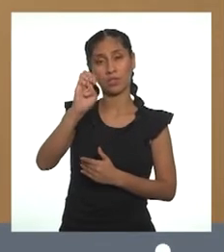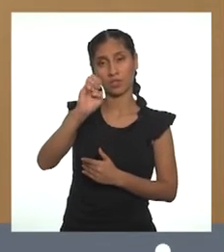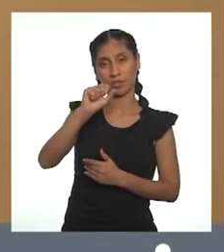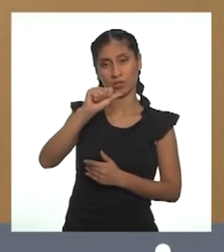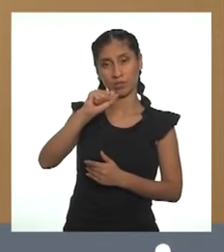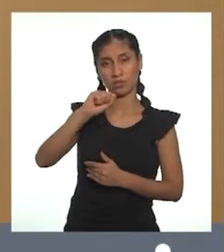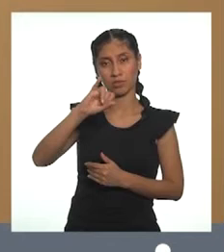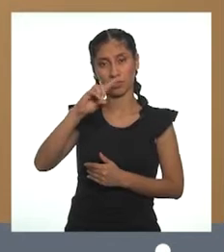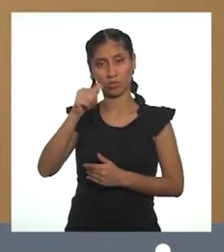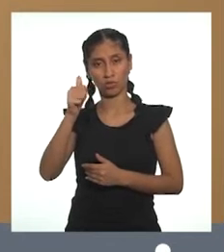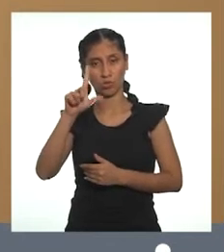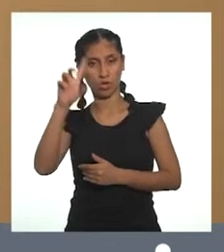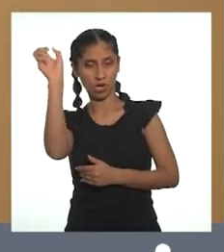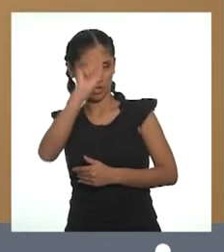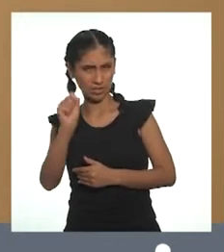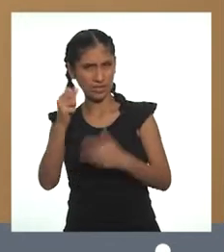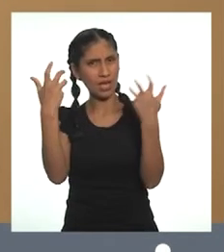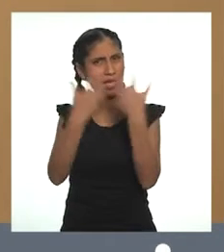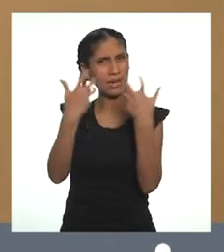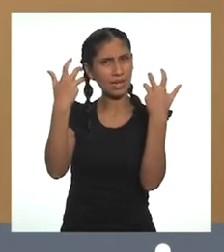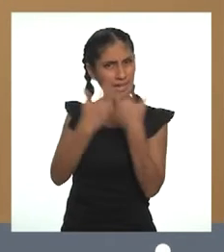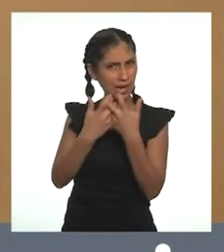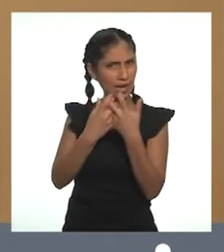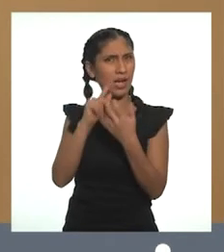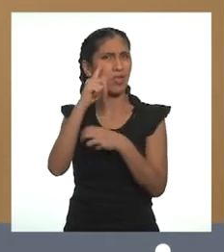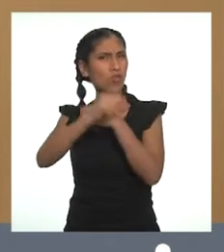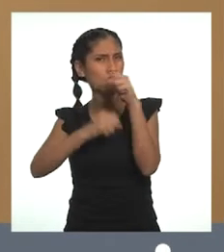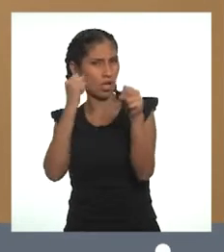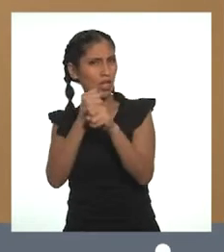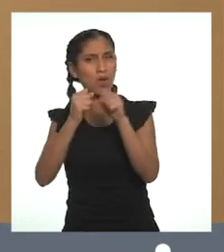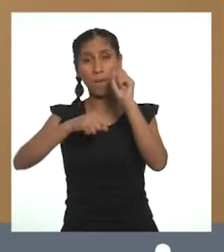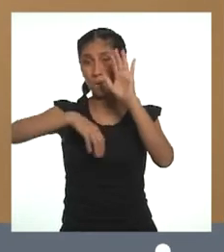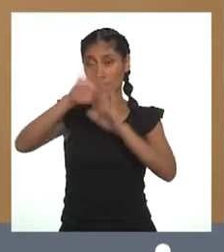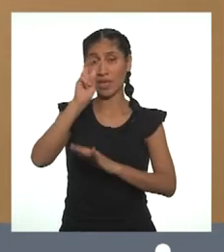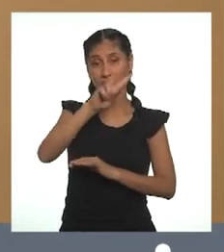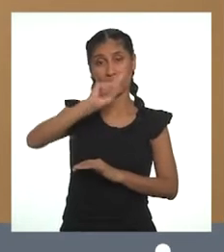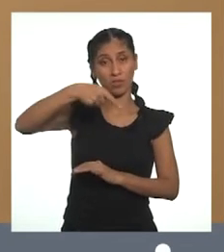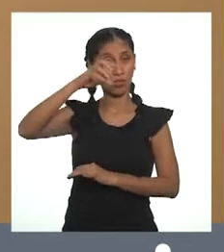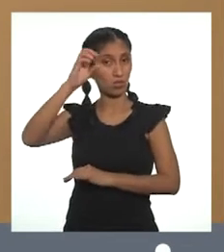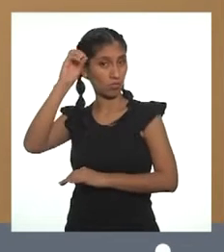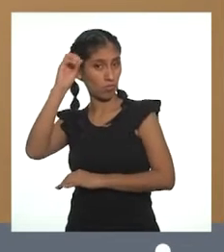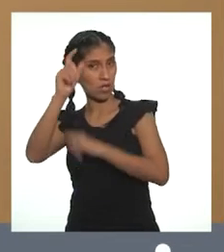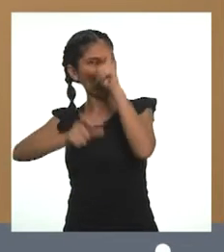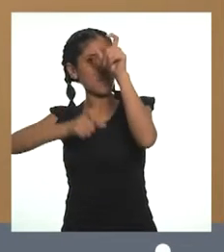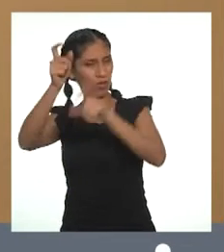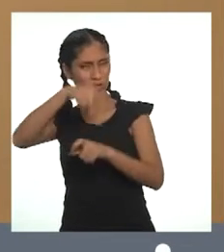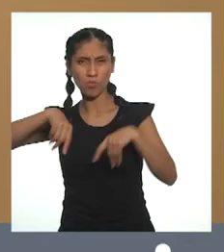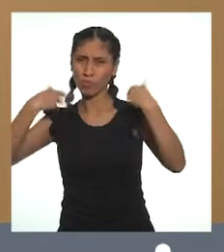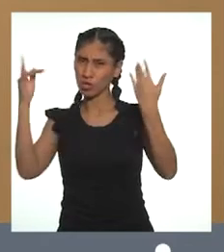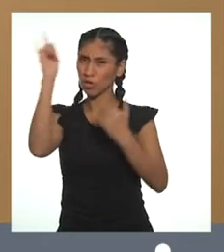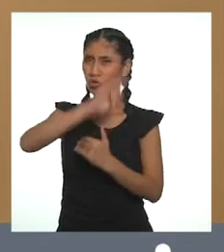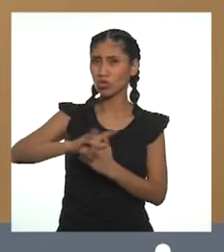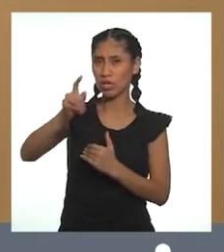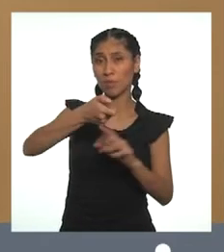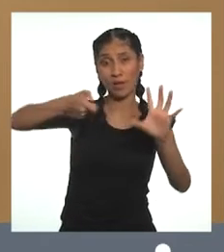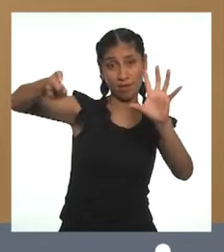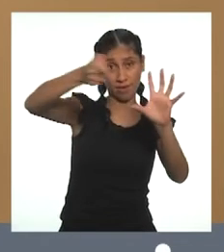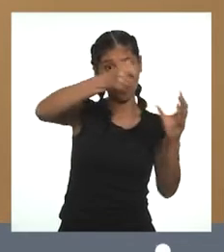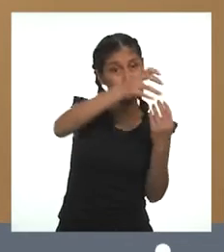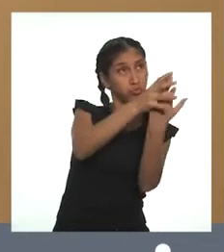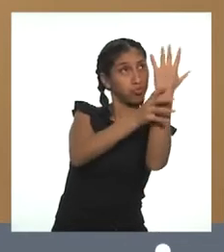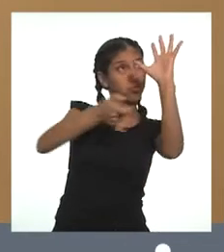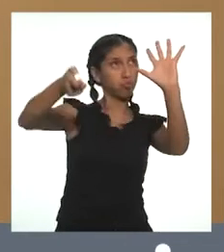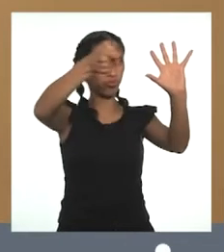Esta cantidad de agua, que equivale al consumo anual de más de 2 mil personas, se utilizará para